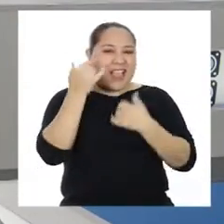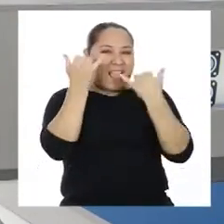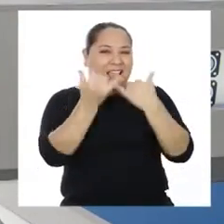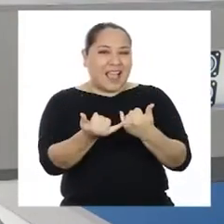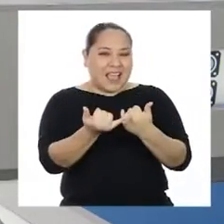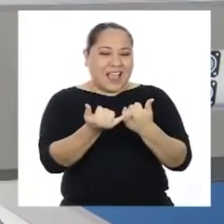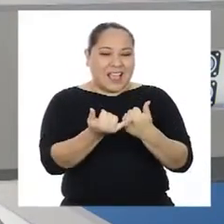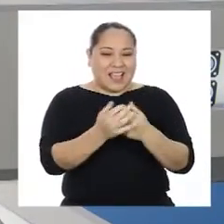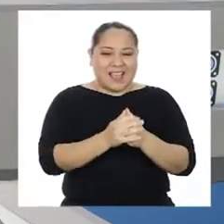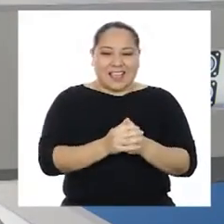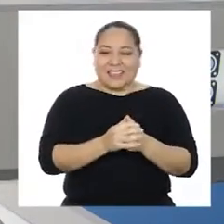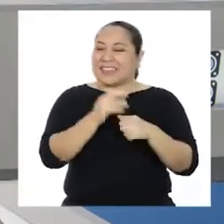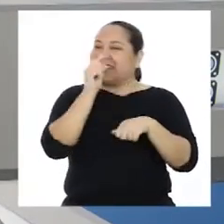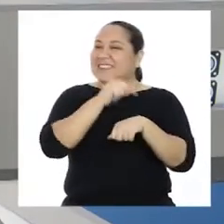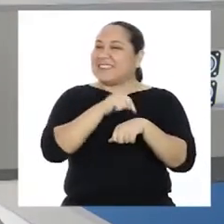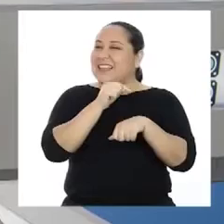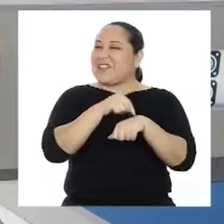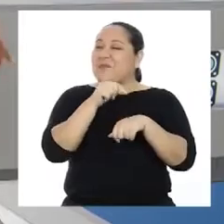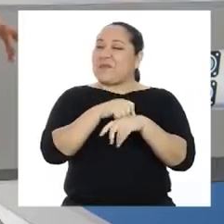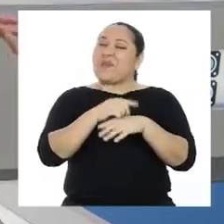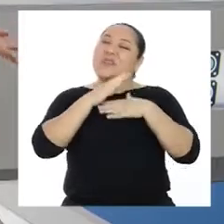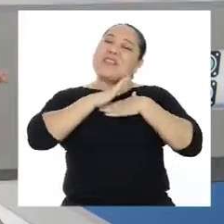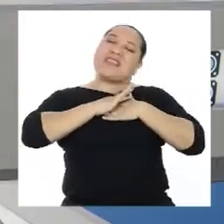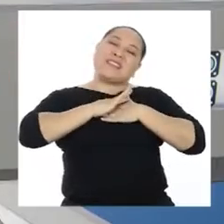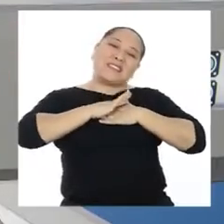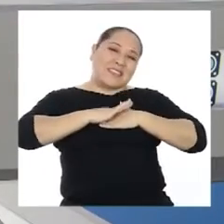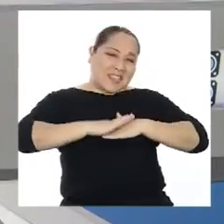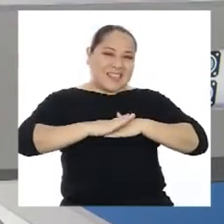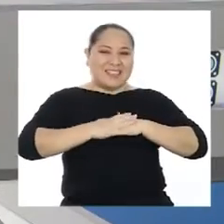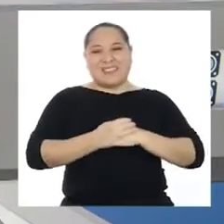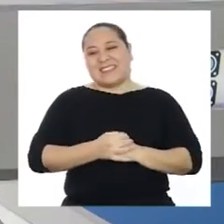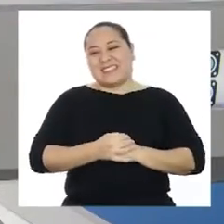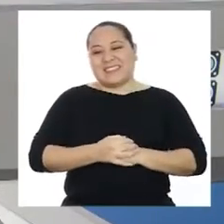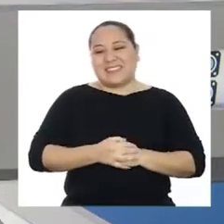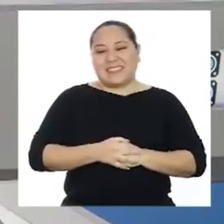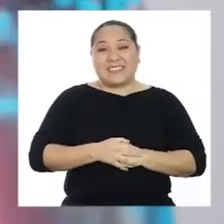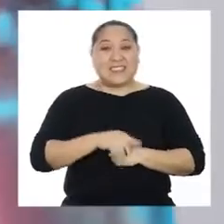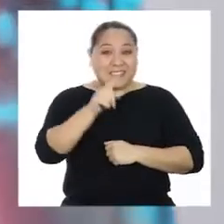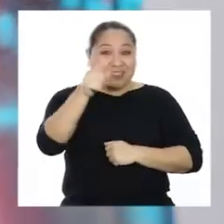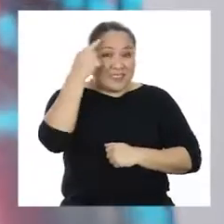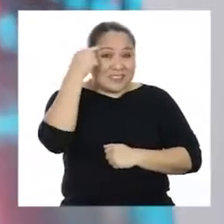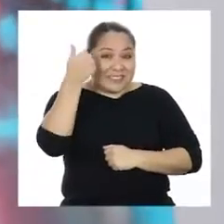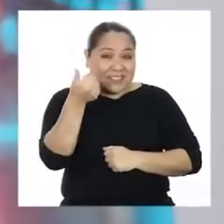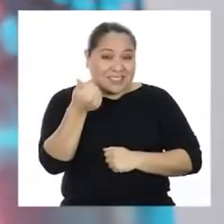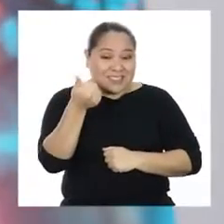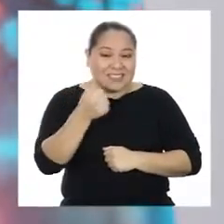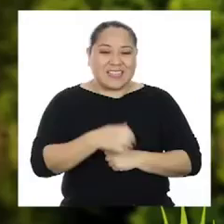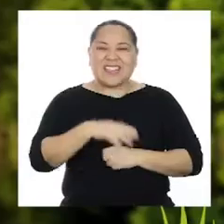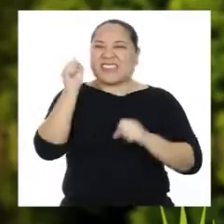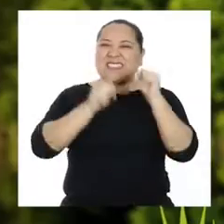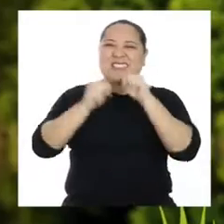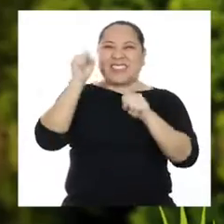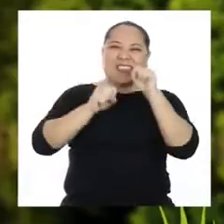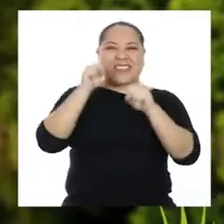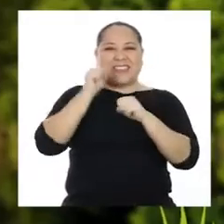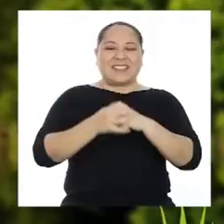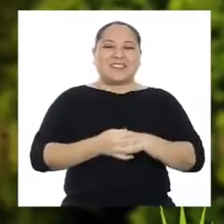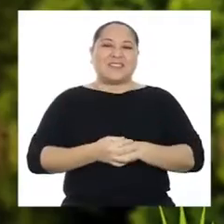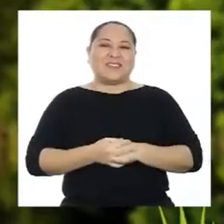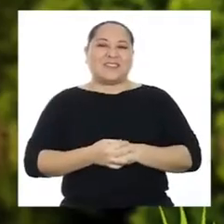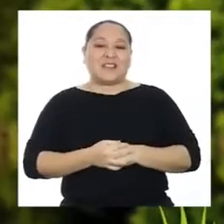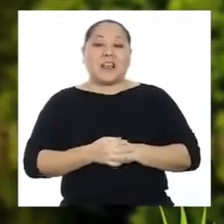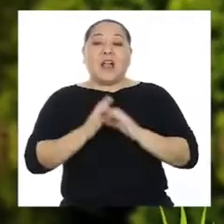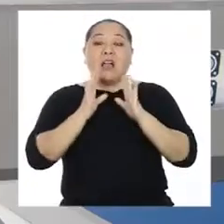ahora tocaría un descanso. ¿Les parece? Sí,